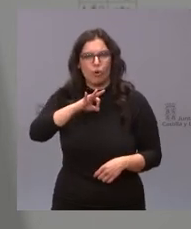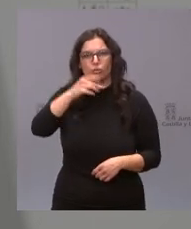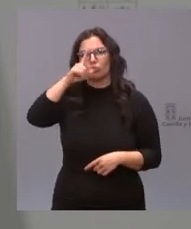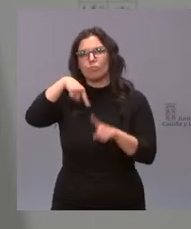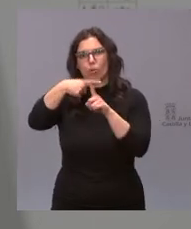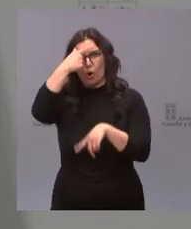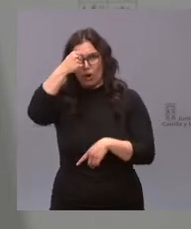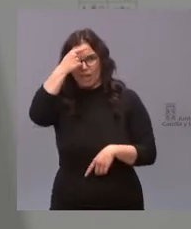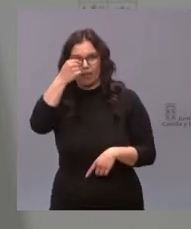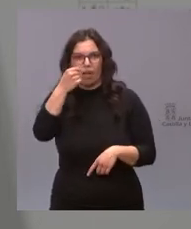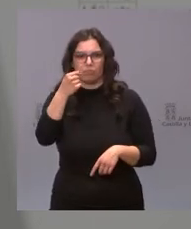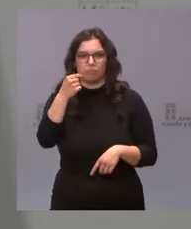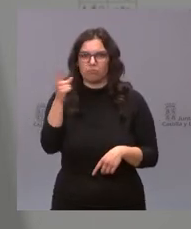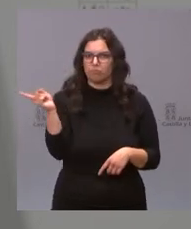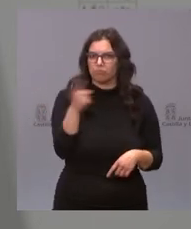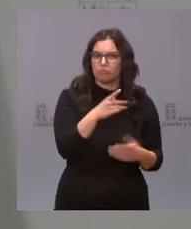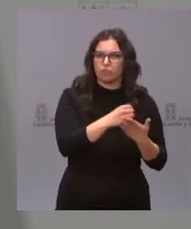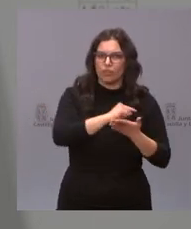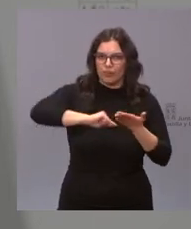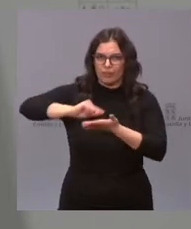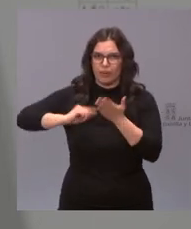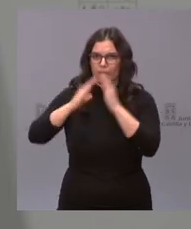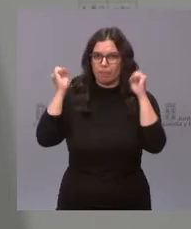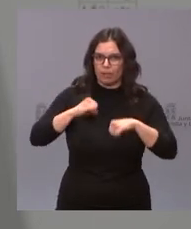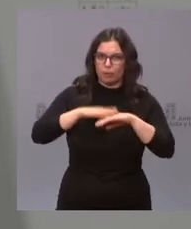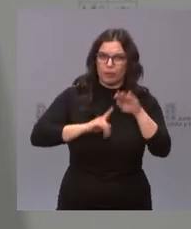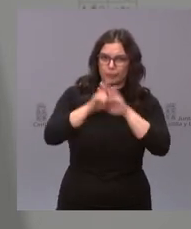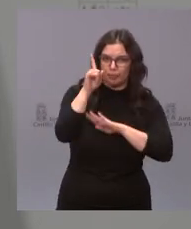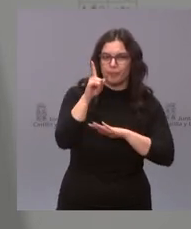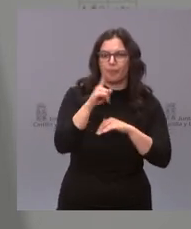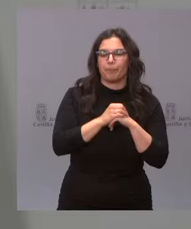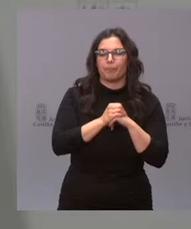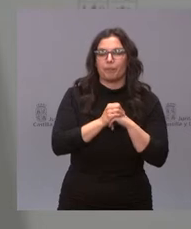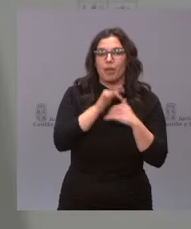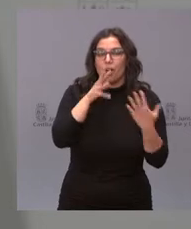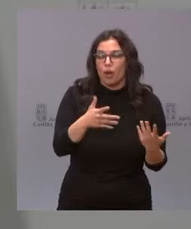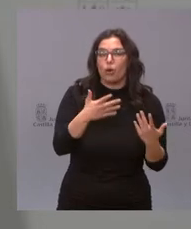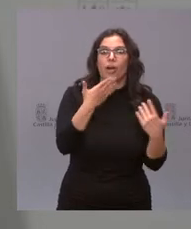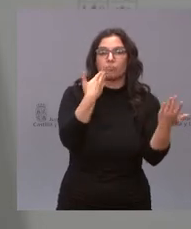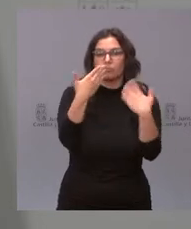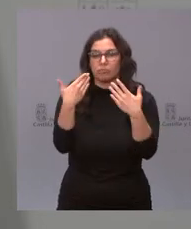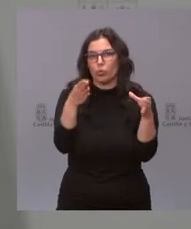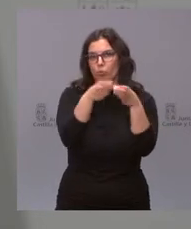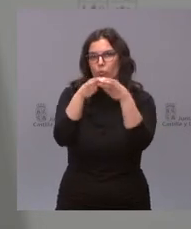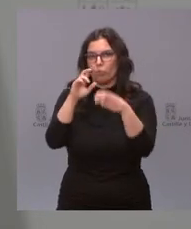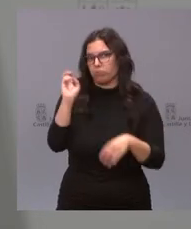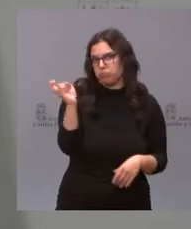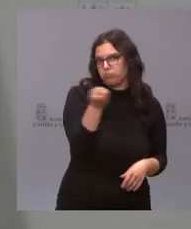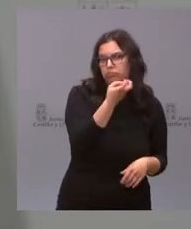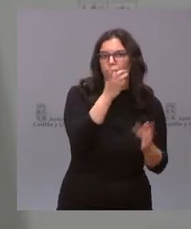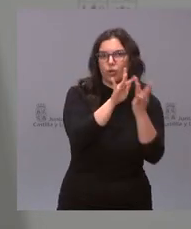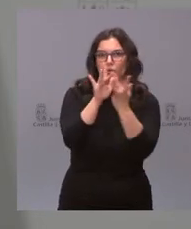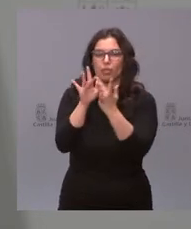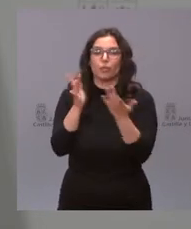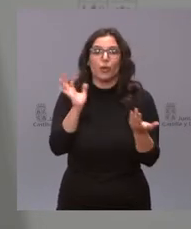el Partido por Ávila. Ahora estamos hablando con distintas fuerzas políticas pero es